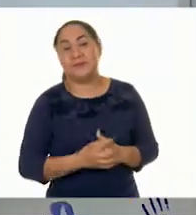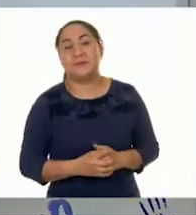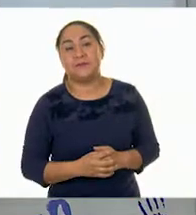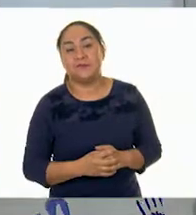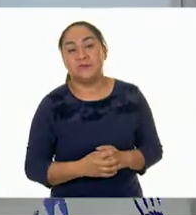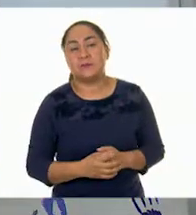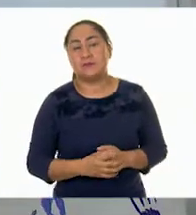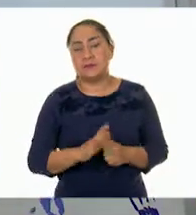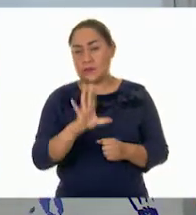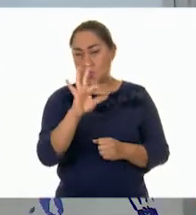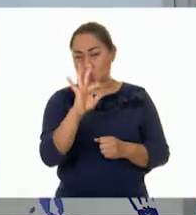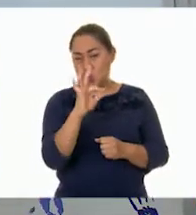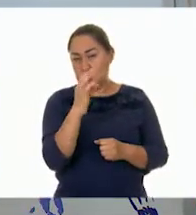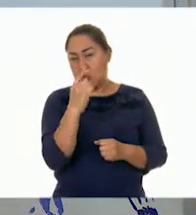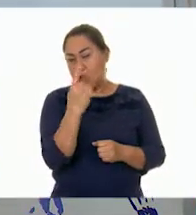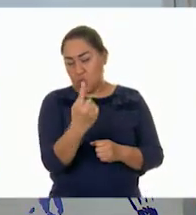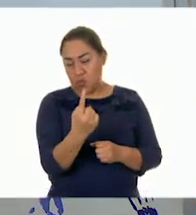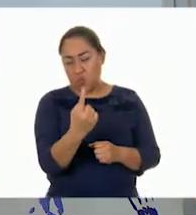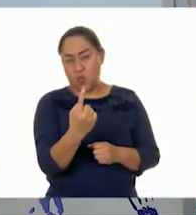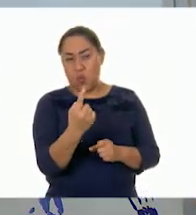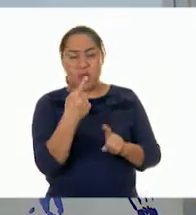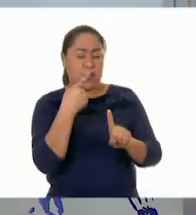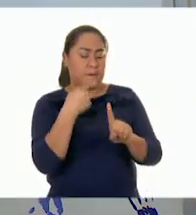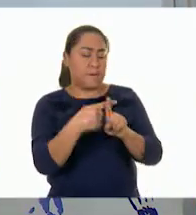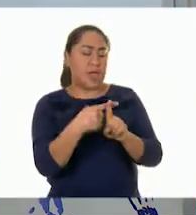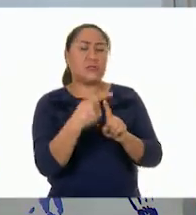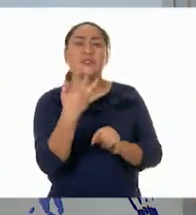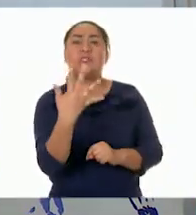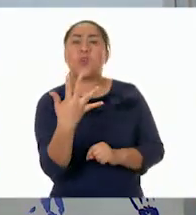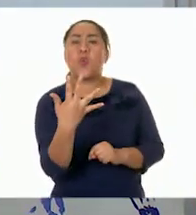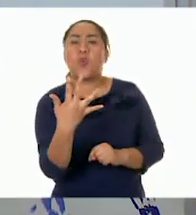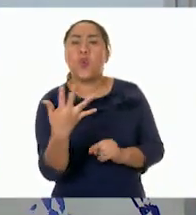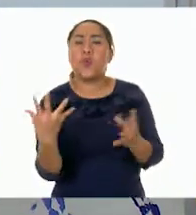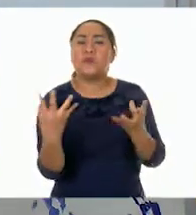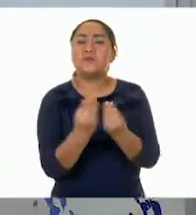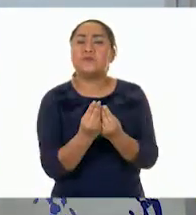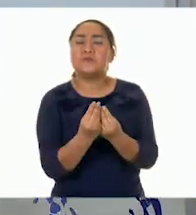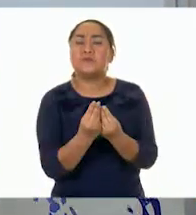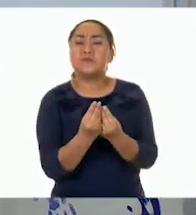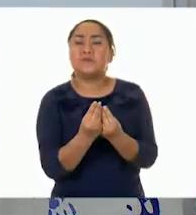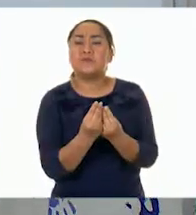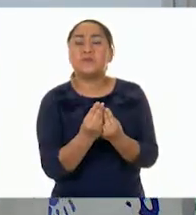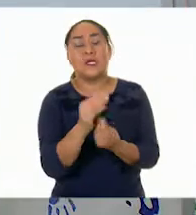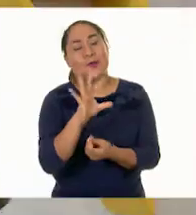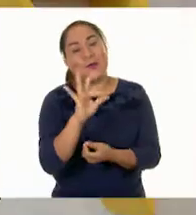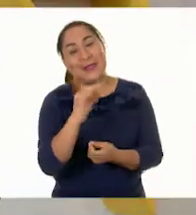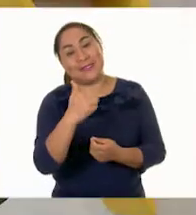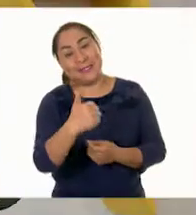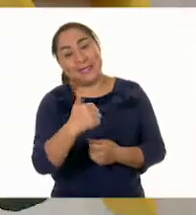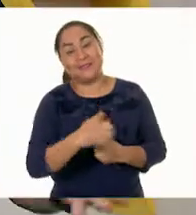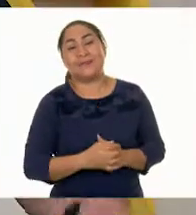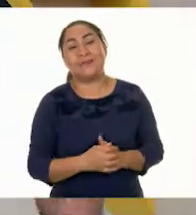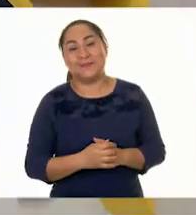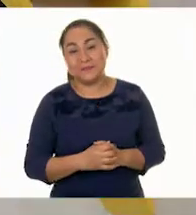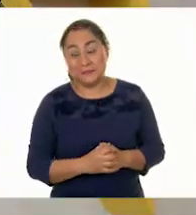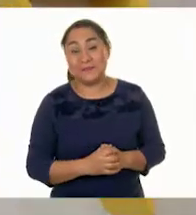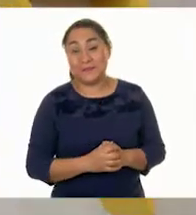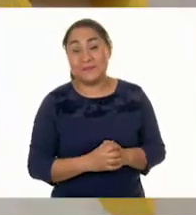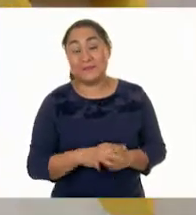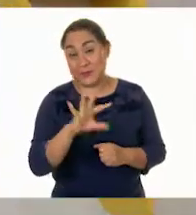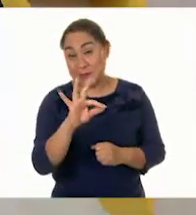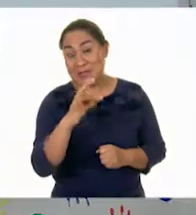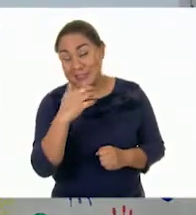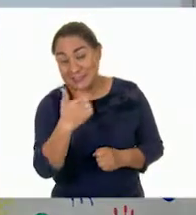cuarenta y uno más cinco. Cuarenta y seis. Cuarenta y seis.